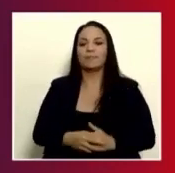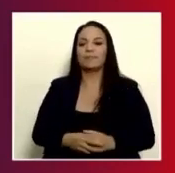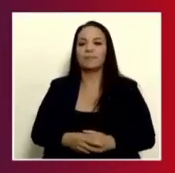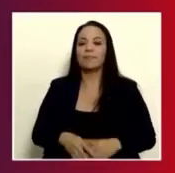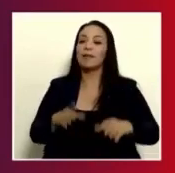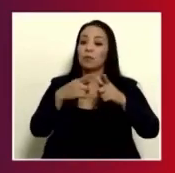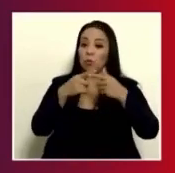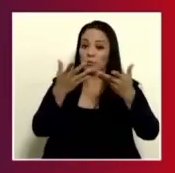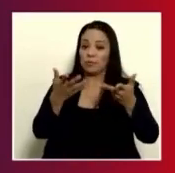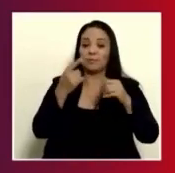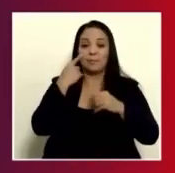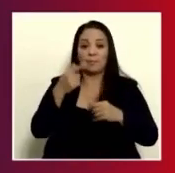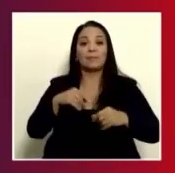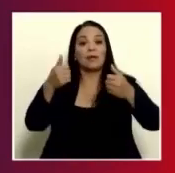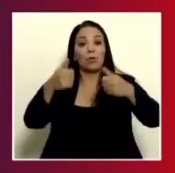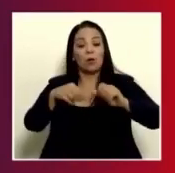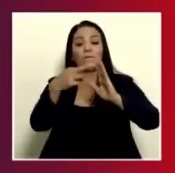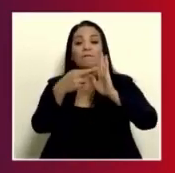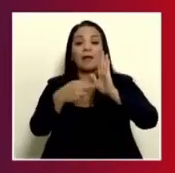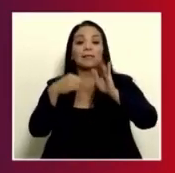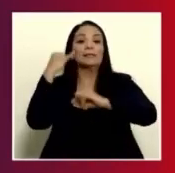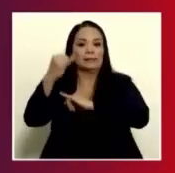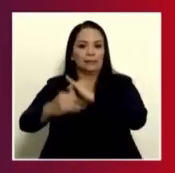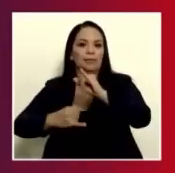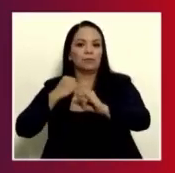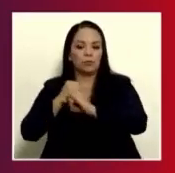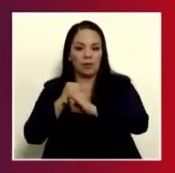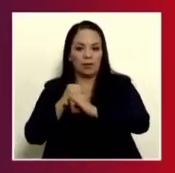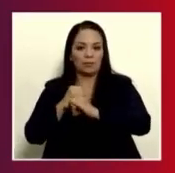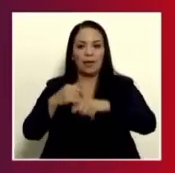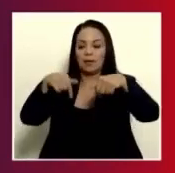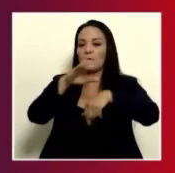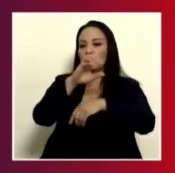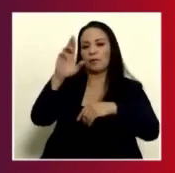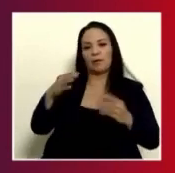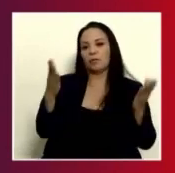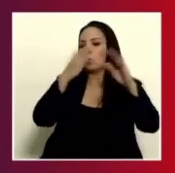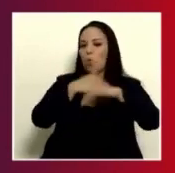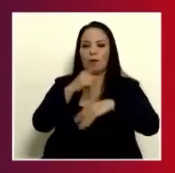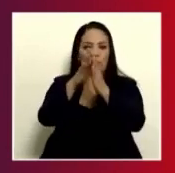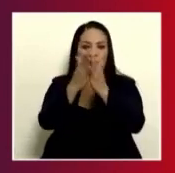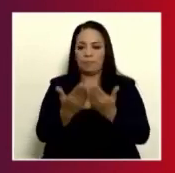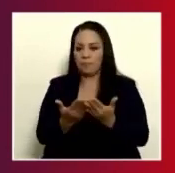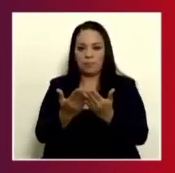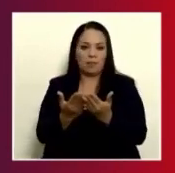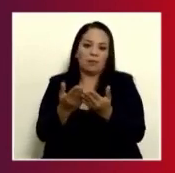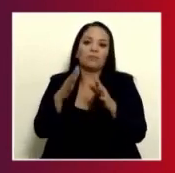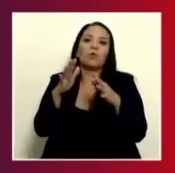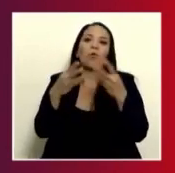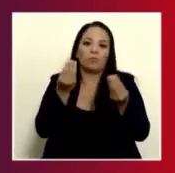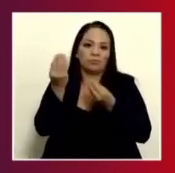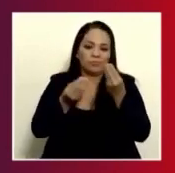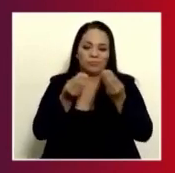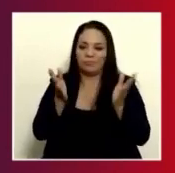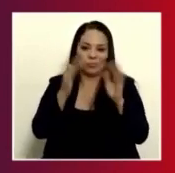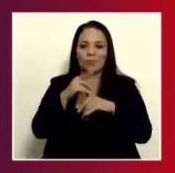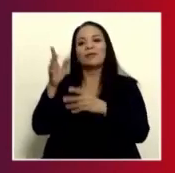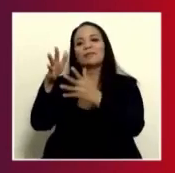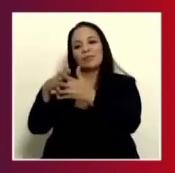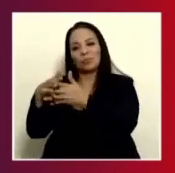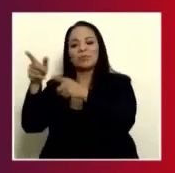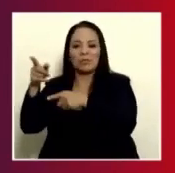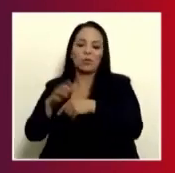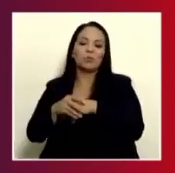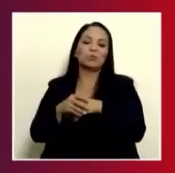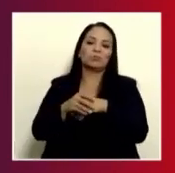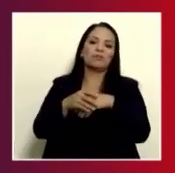Entonces, de acuerdo a las reglas internacionales, porque en Costa Rica no existe un manual de generación de viajes, ¿verdad? Eso existe en Estados Unidos, en